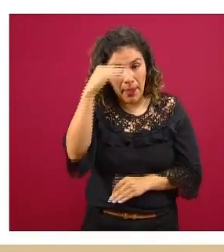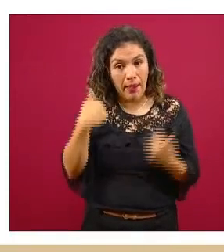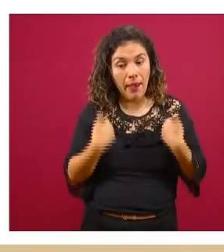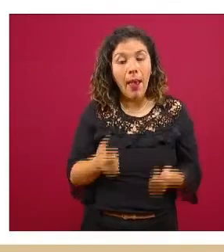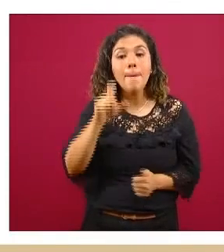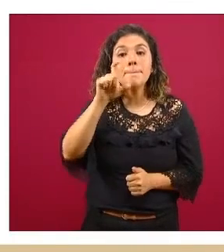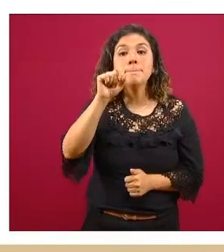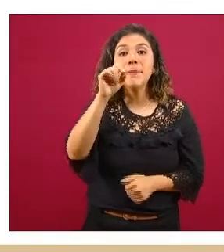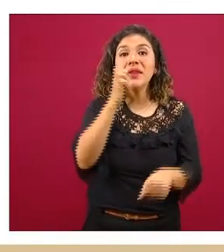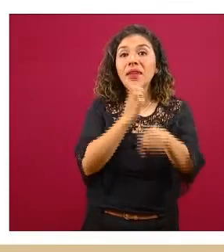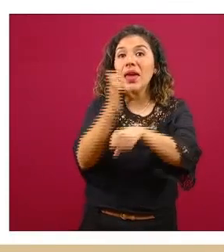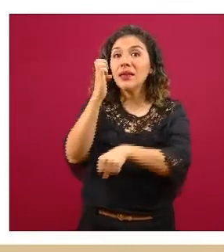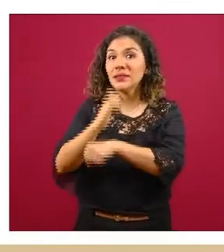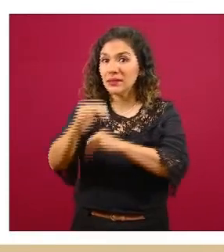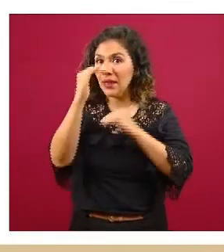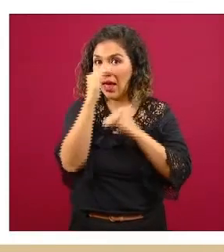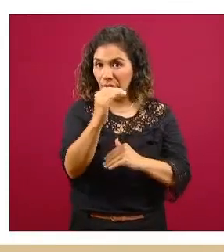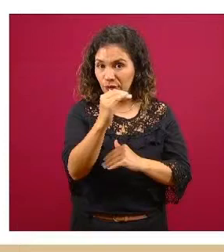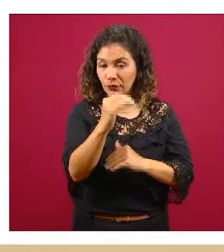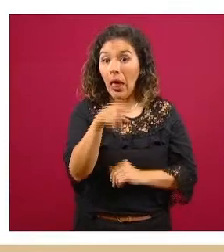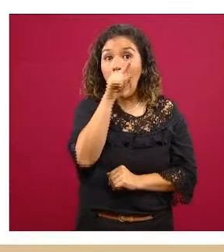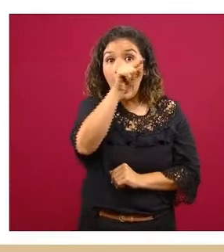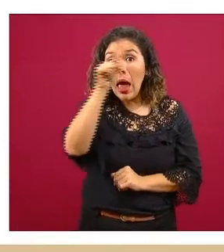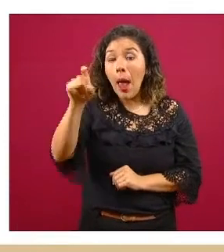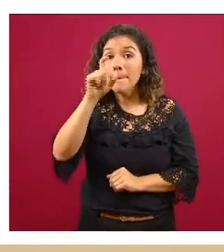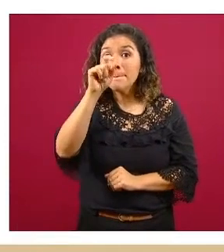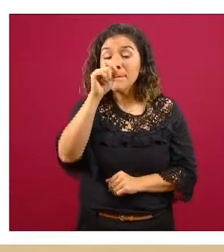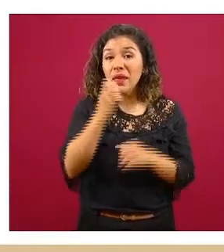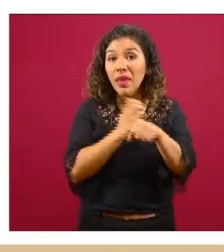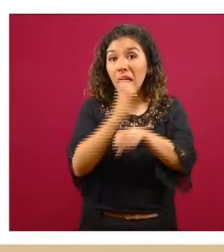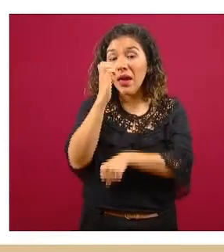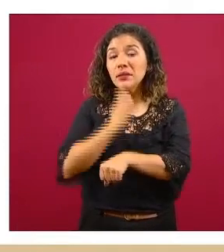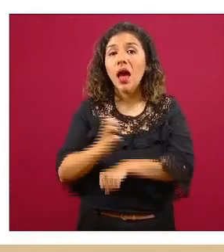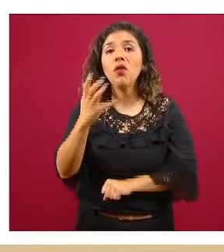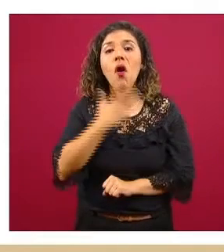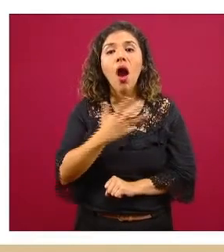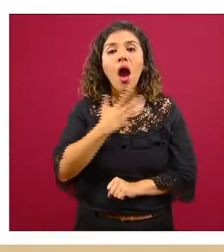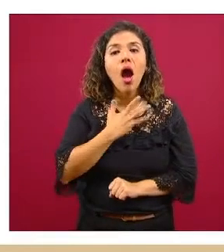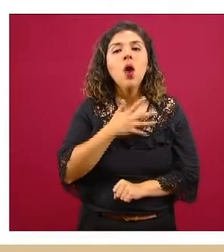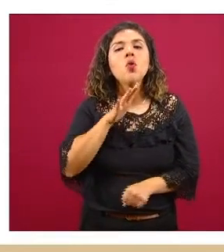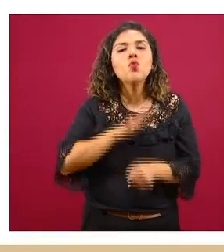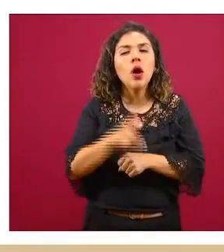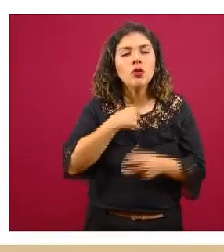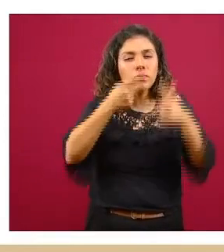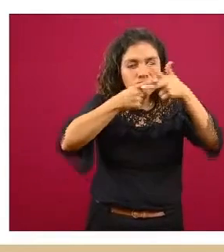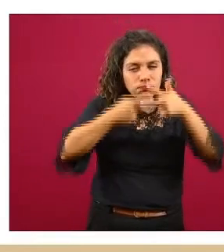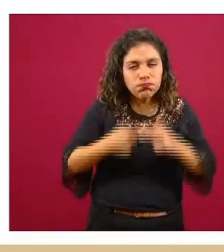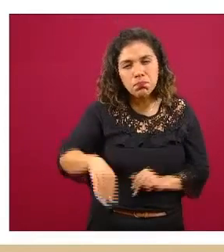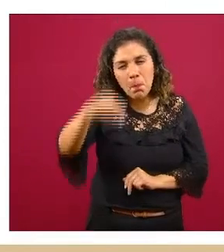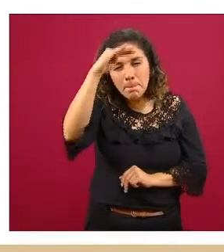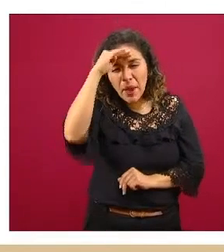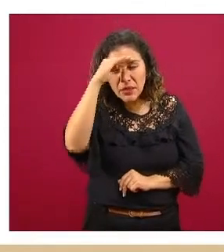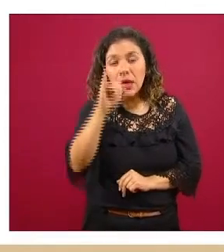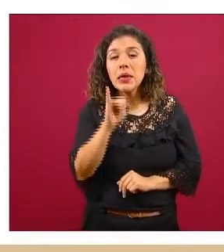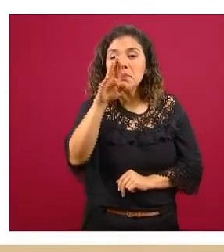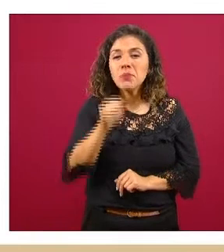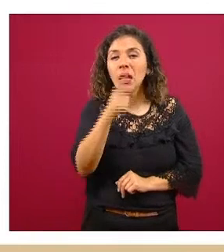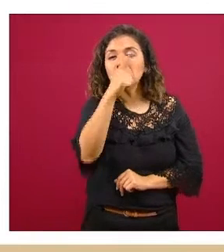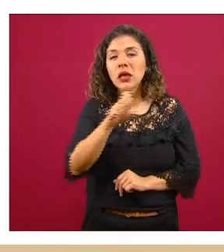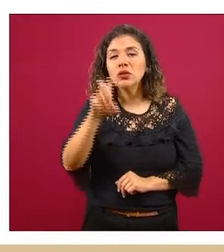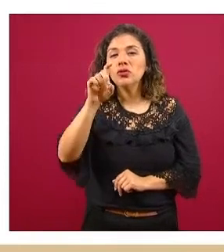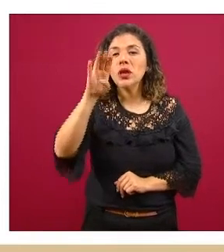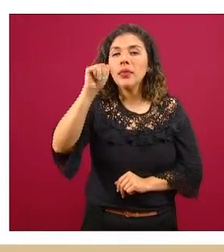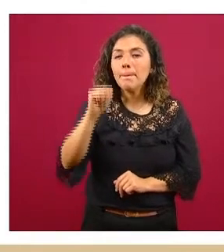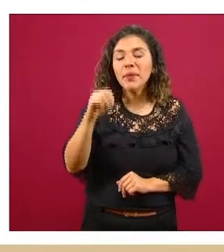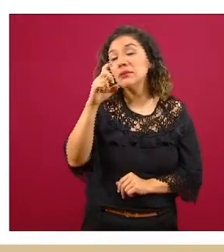y en estos 20 estados teníamos las muertes que esperábamos son 130 mil según